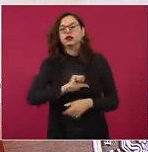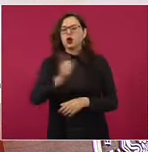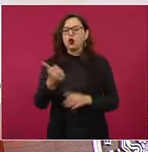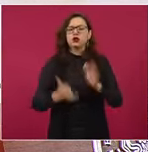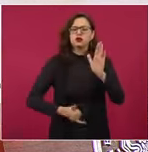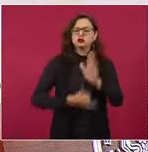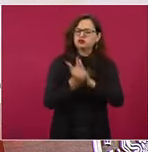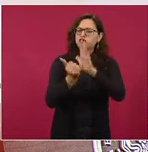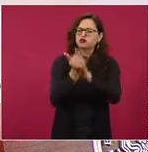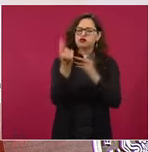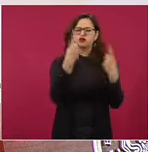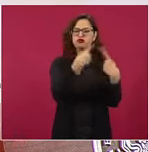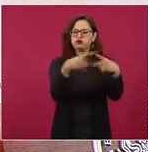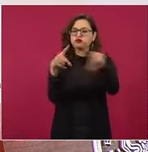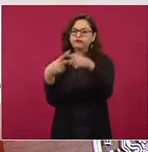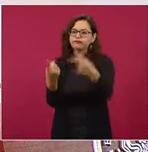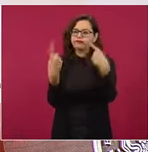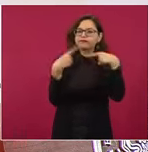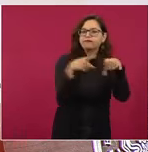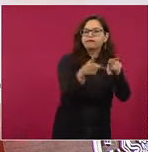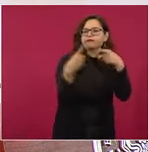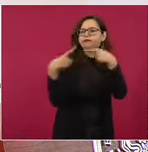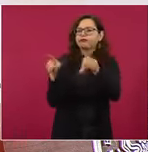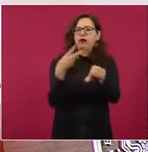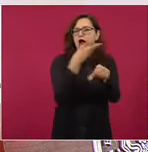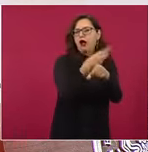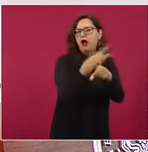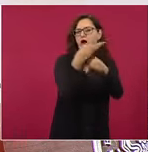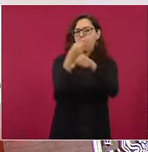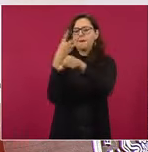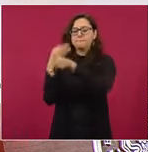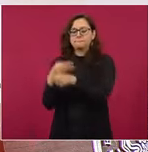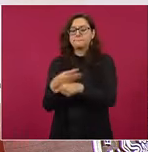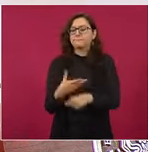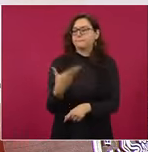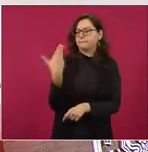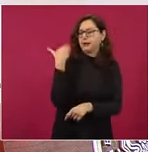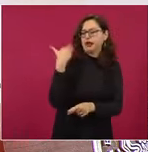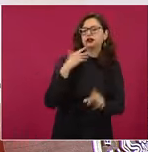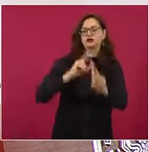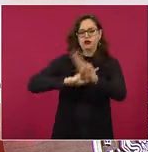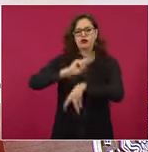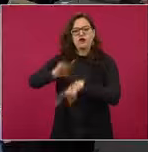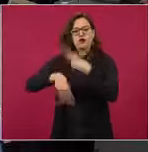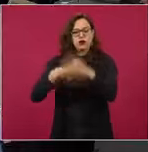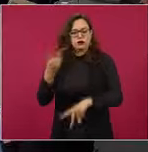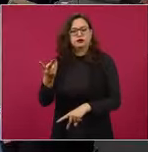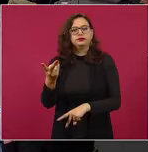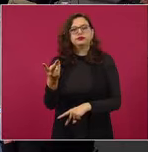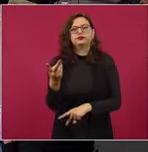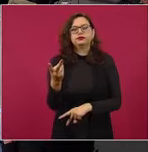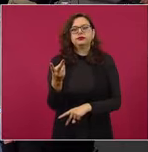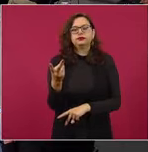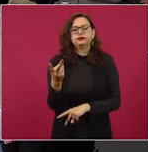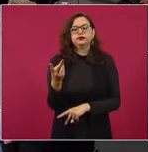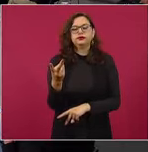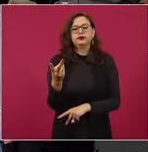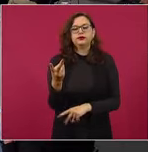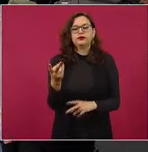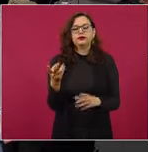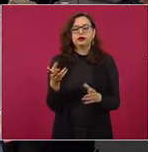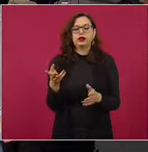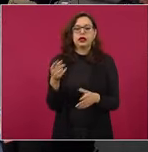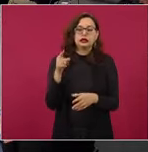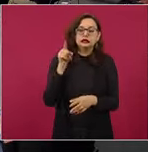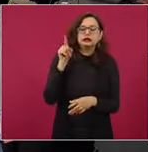Ahora que estuvimos allá, iniciamos ya la obra,